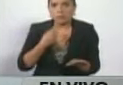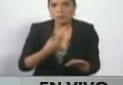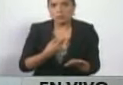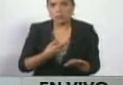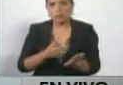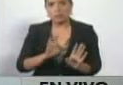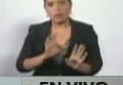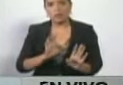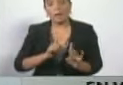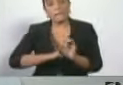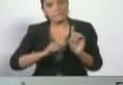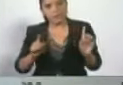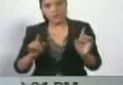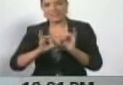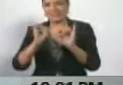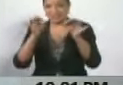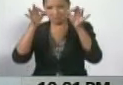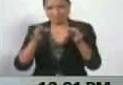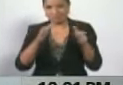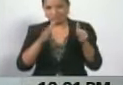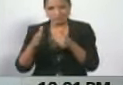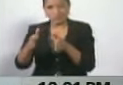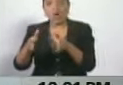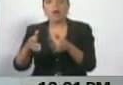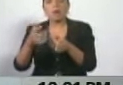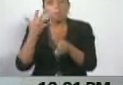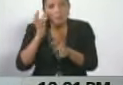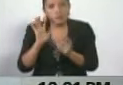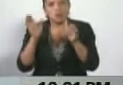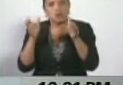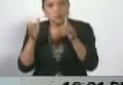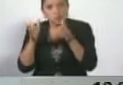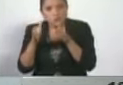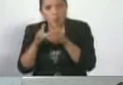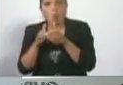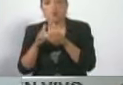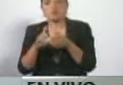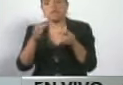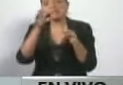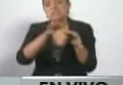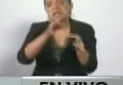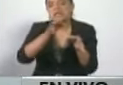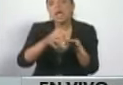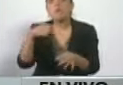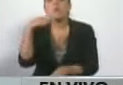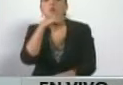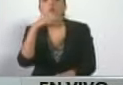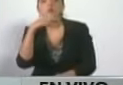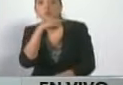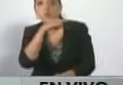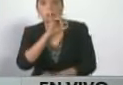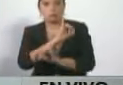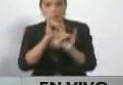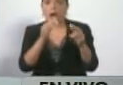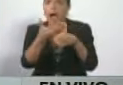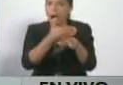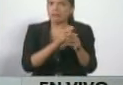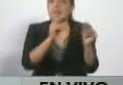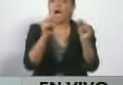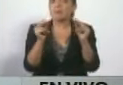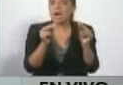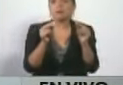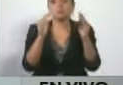Y bueno, se fijó una ruta de posibles reuniones en el transcurso de septiembre, octubre, se conversó la ruta,